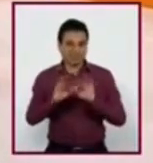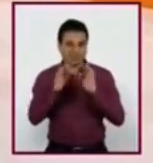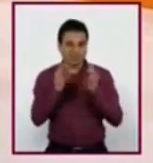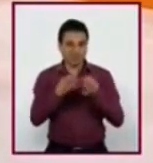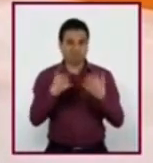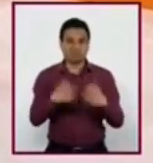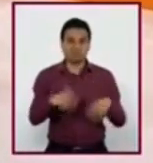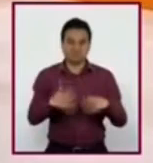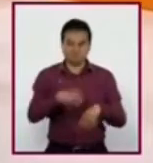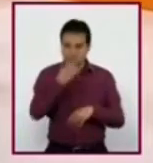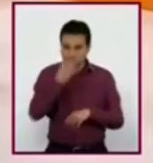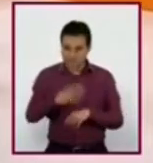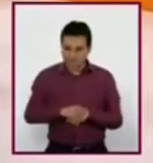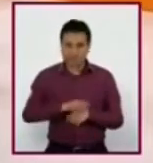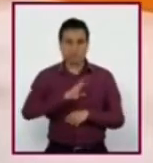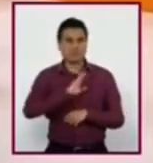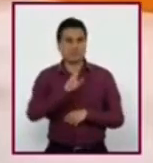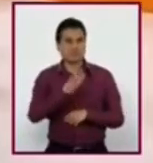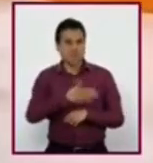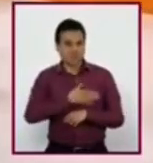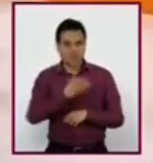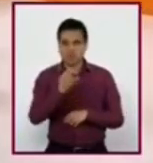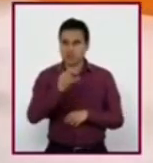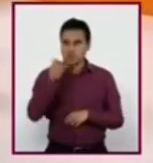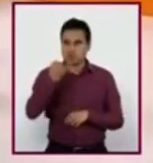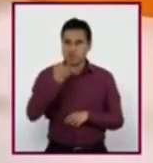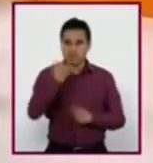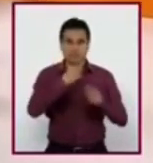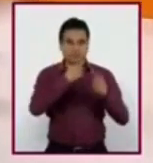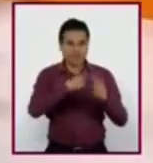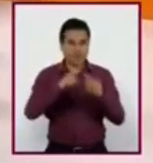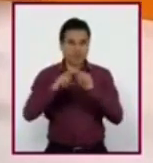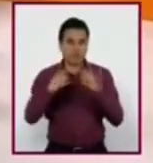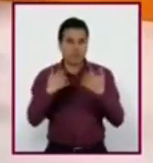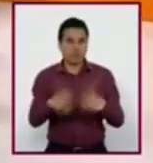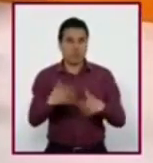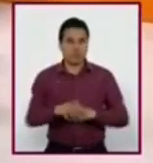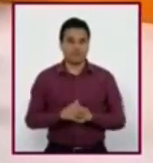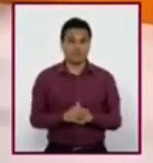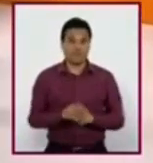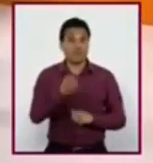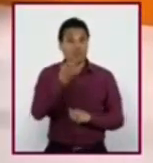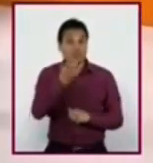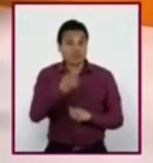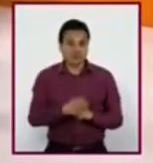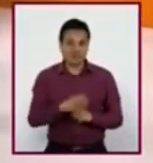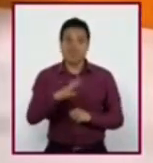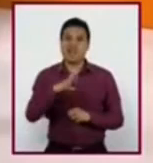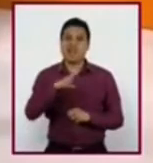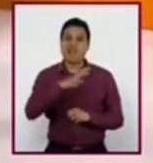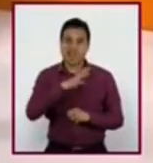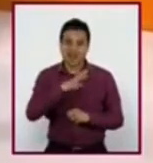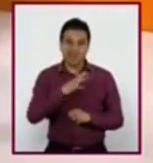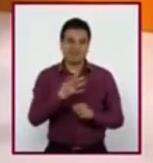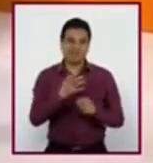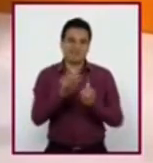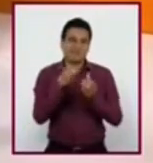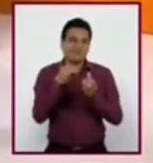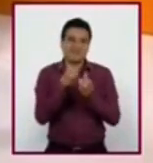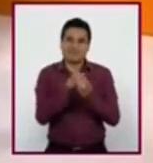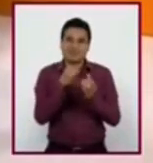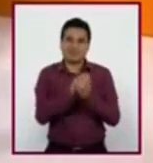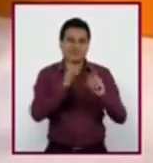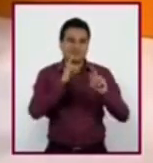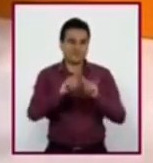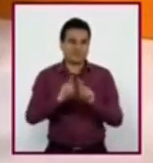asombroso que el español sea una lengua tan utilizada en todo el mundo. Es por eso que hay tantas maneras de comunicarse en cada